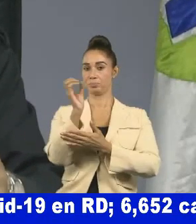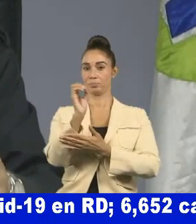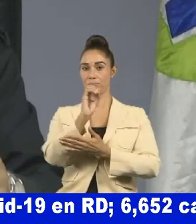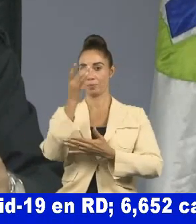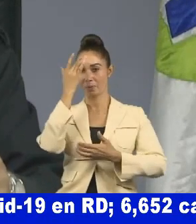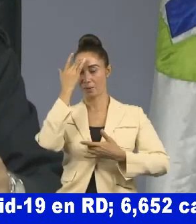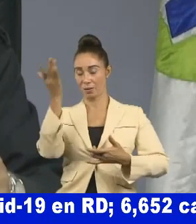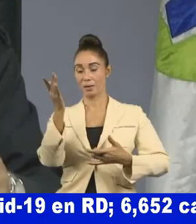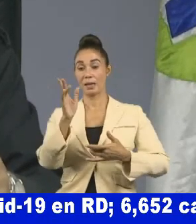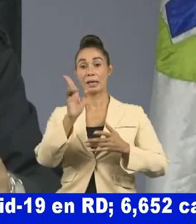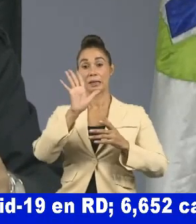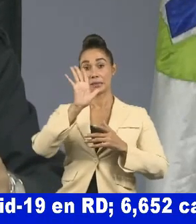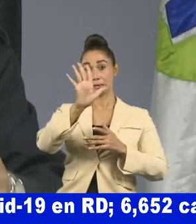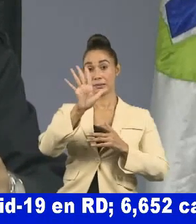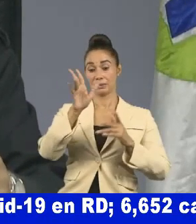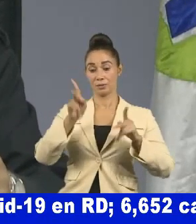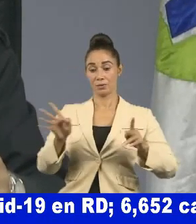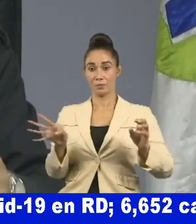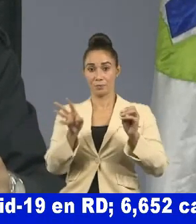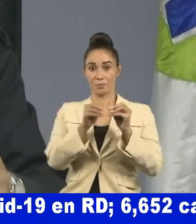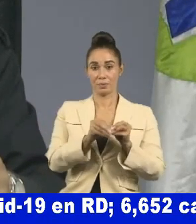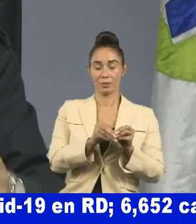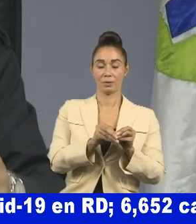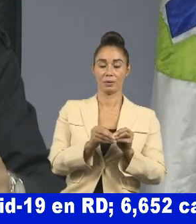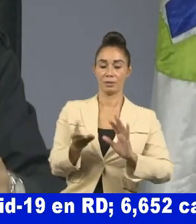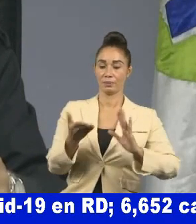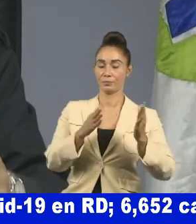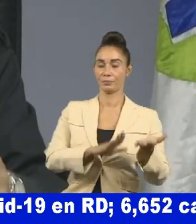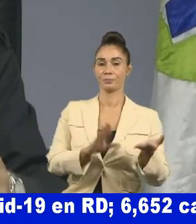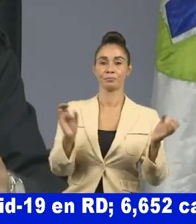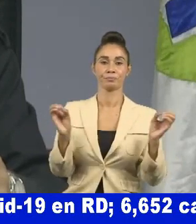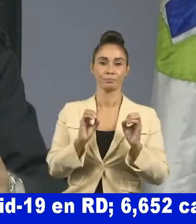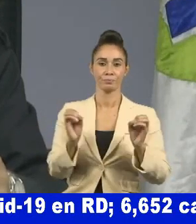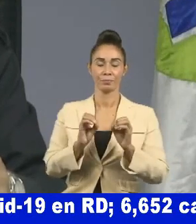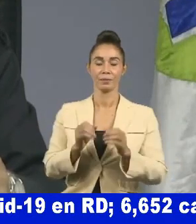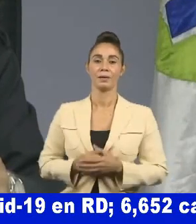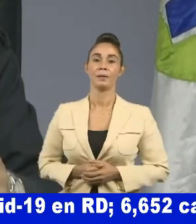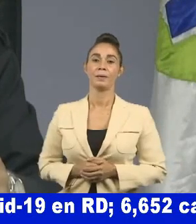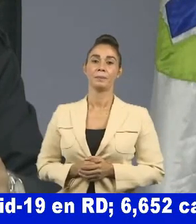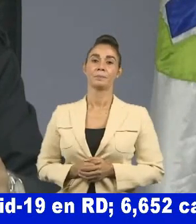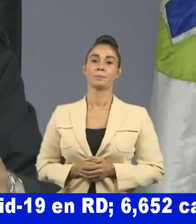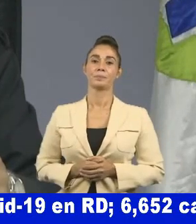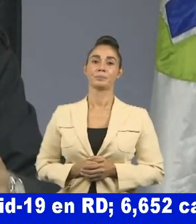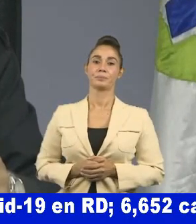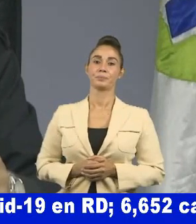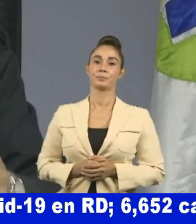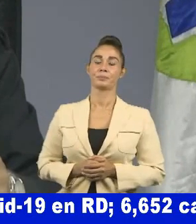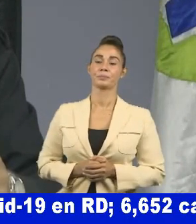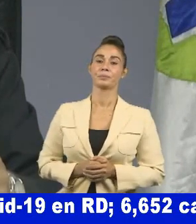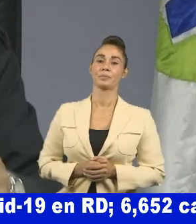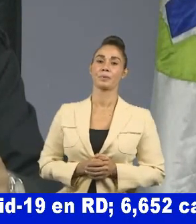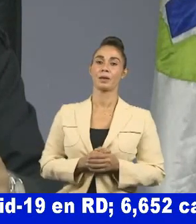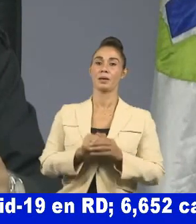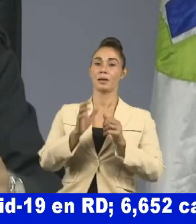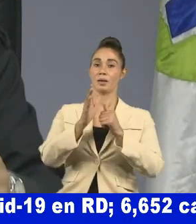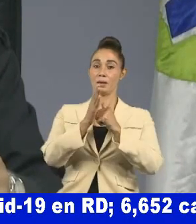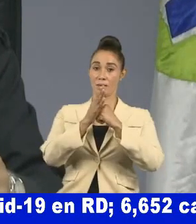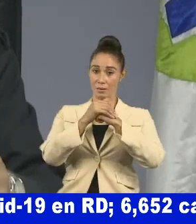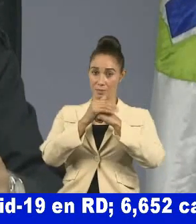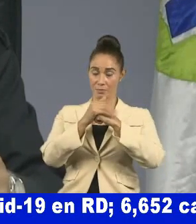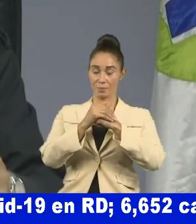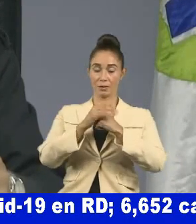5 acumulados 0 fallecimiento Espaillat 18